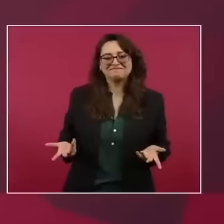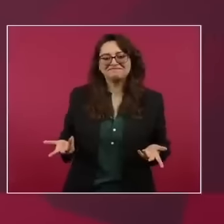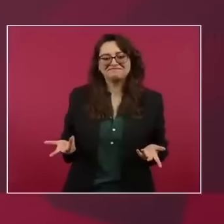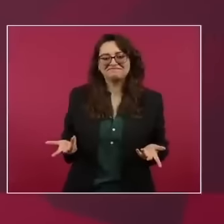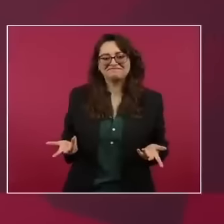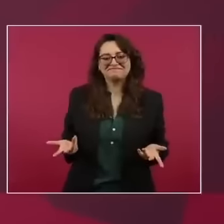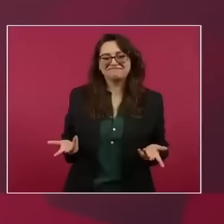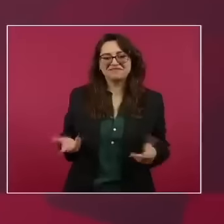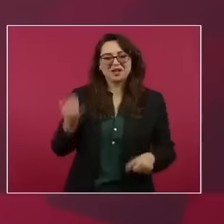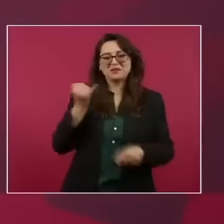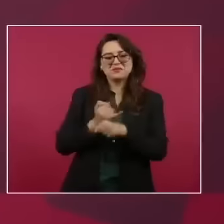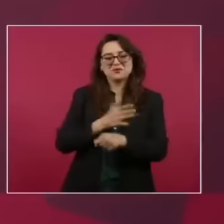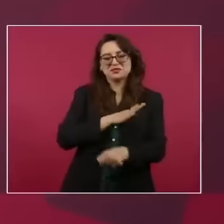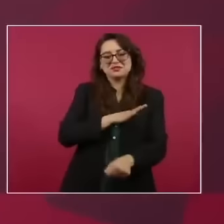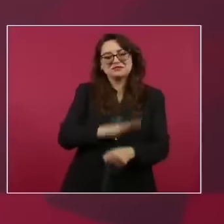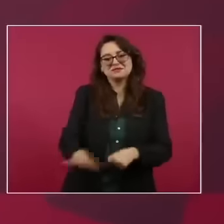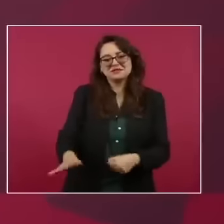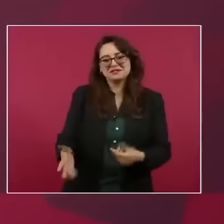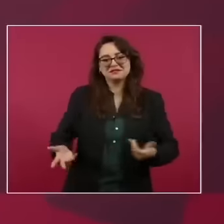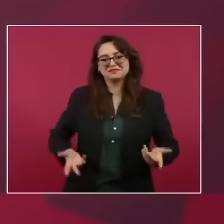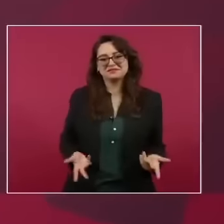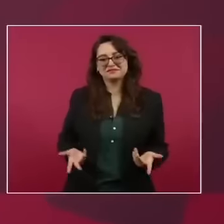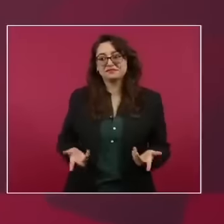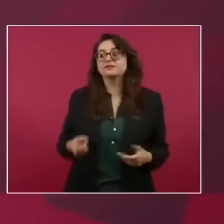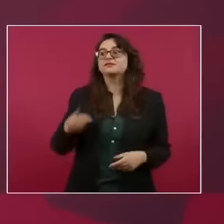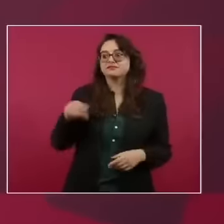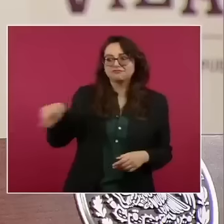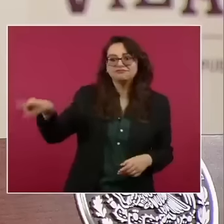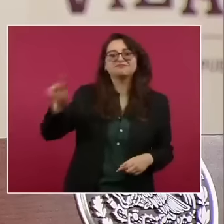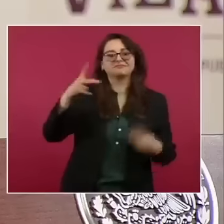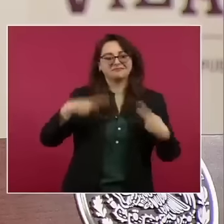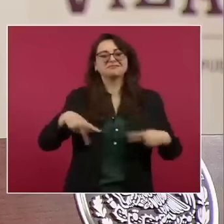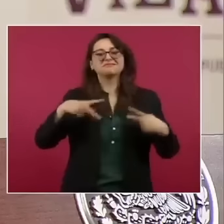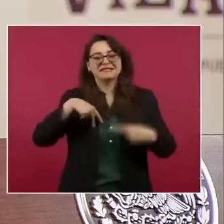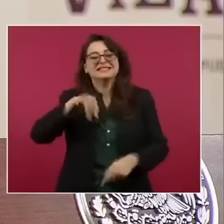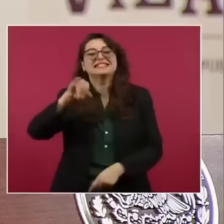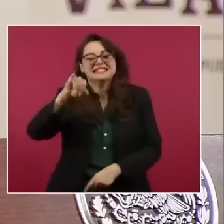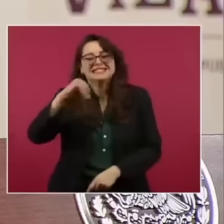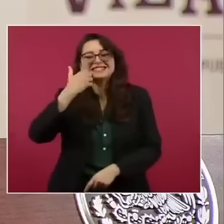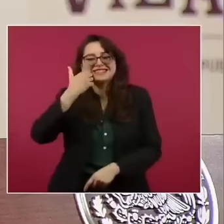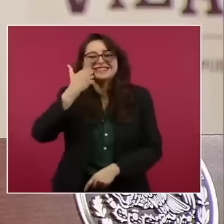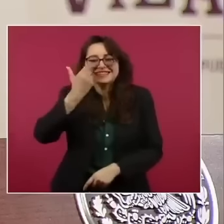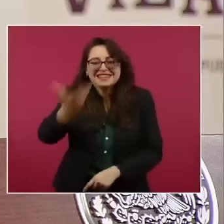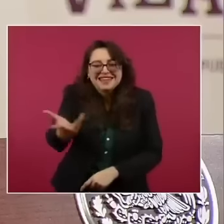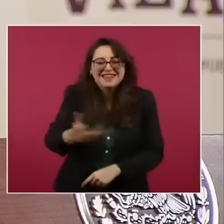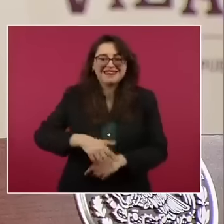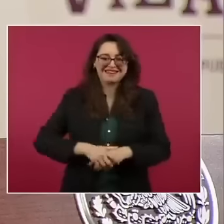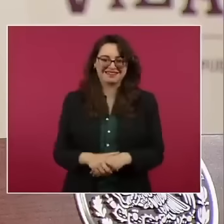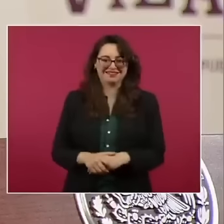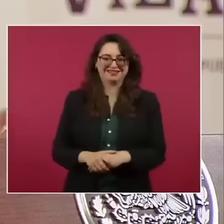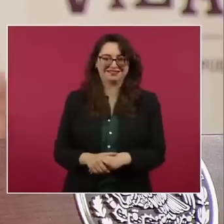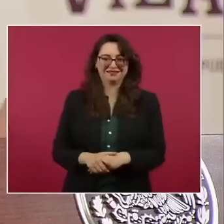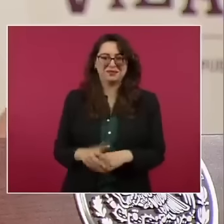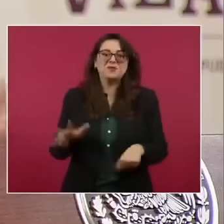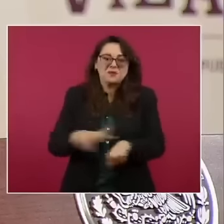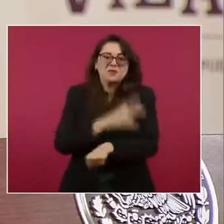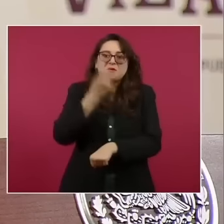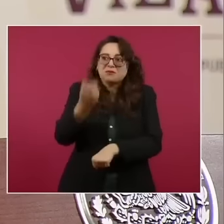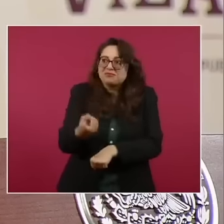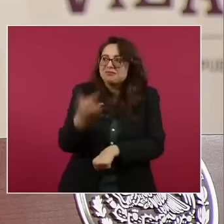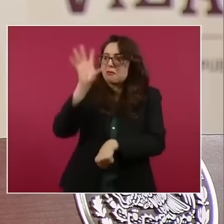Bueno, pues sólo con el respaldo del pueblo, si no